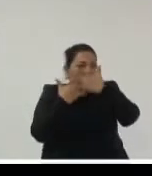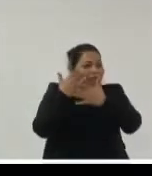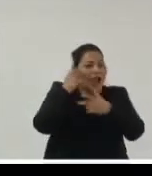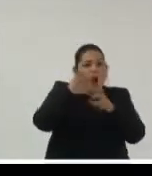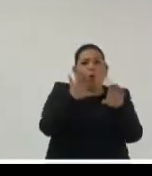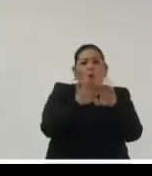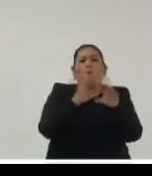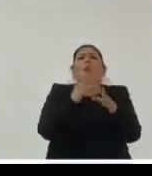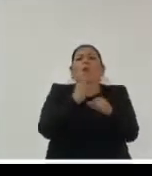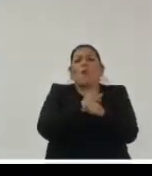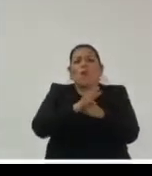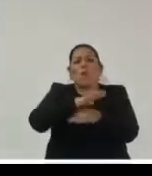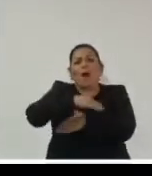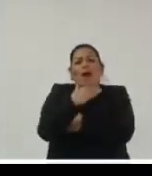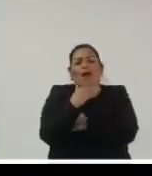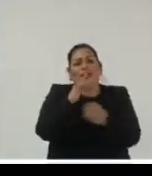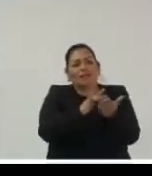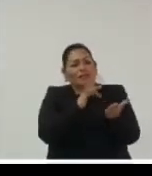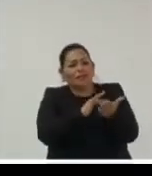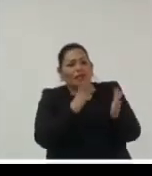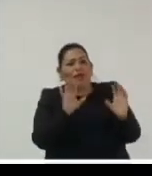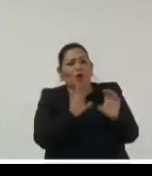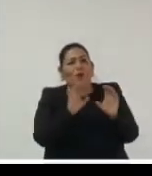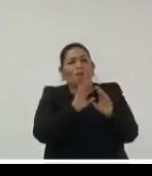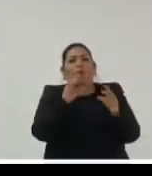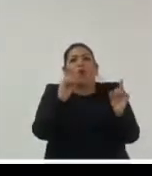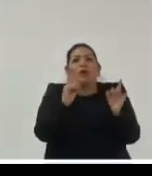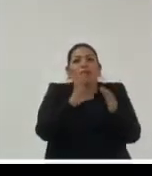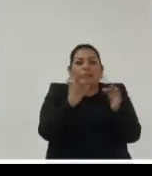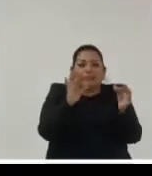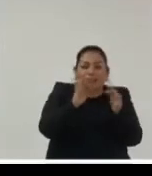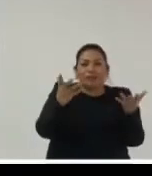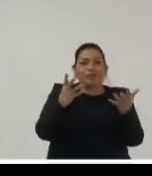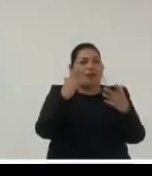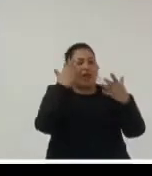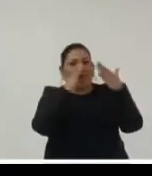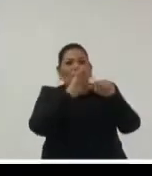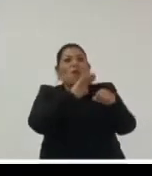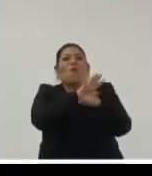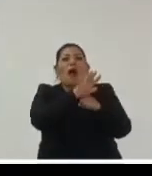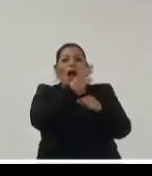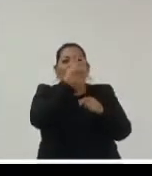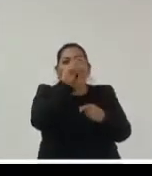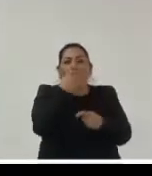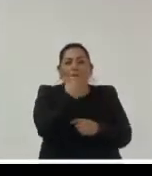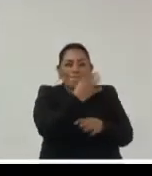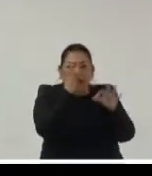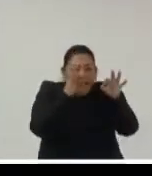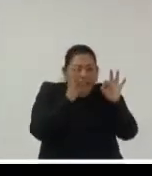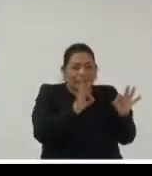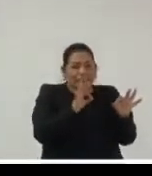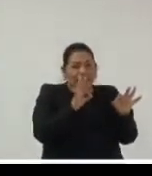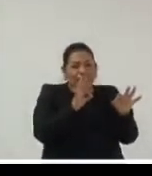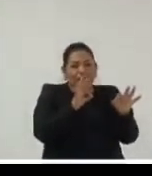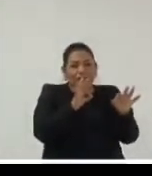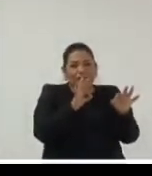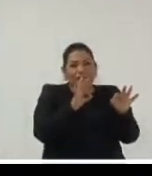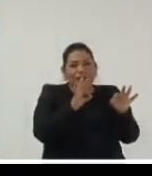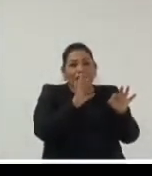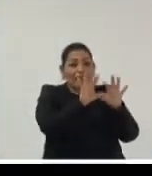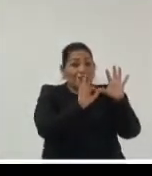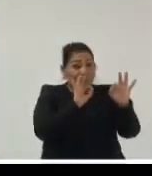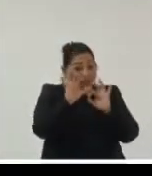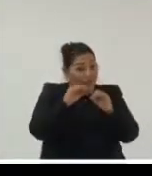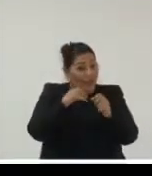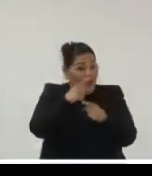guardamos esta información que se encuentra en digital es cómo discernimos cómo hacemos una adecuada gestión para guardar lo que hay que guardar porque ya